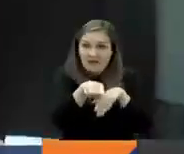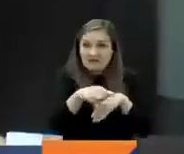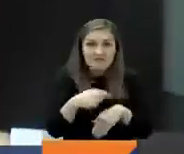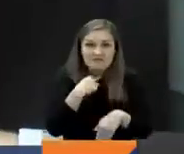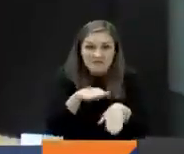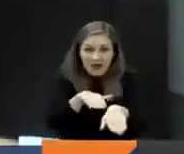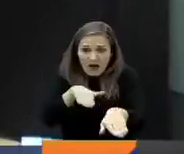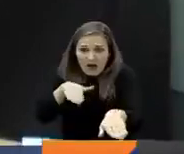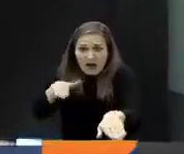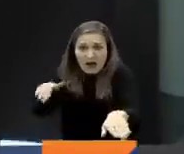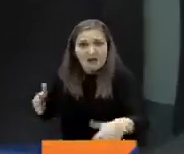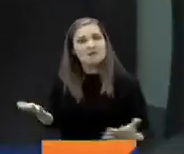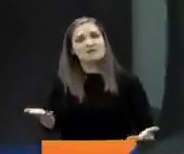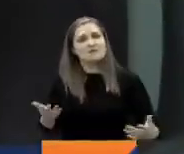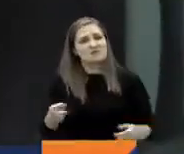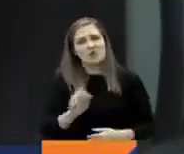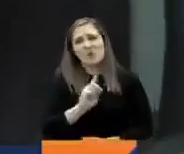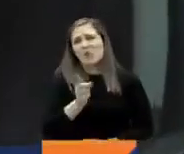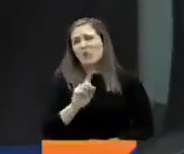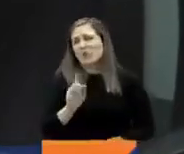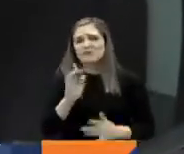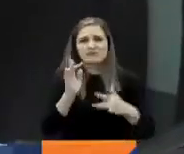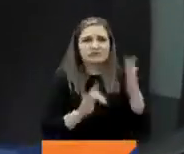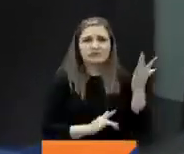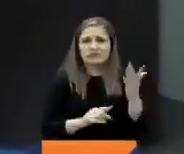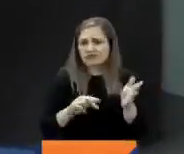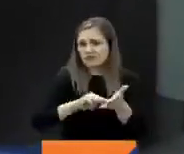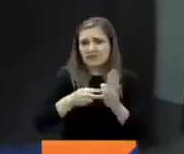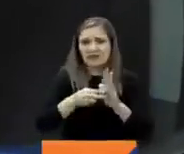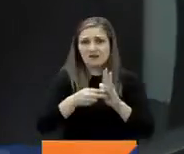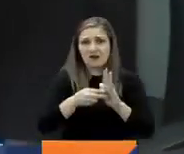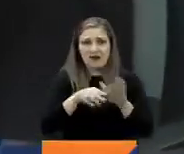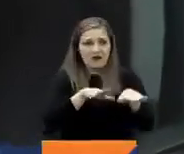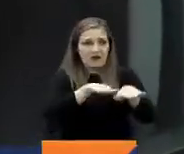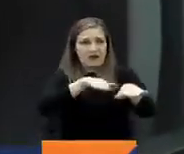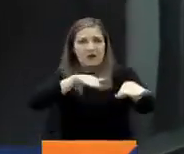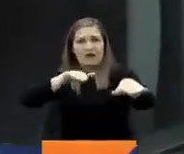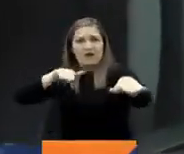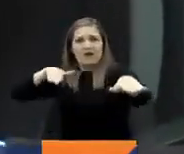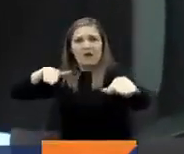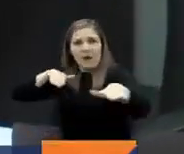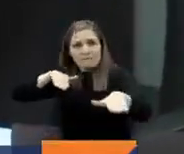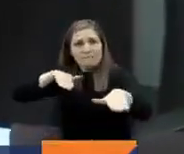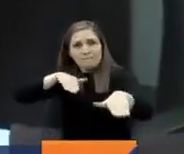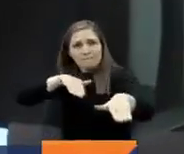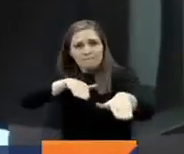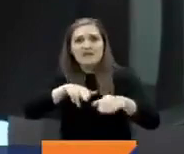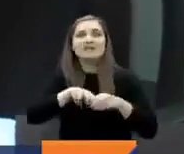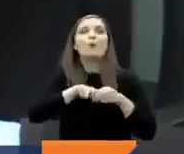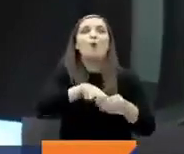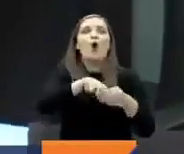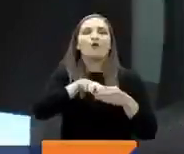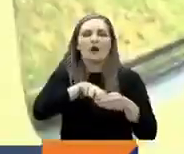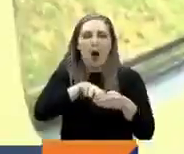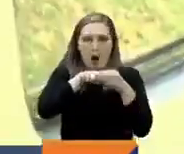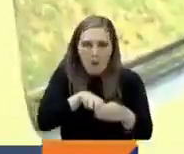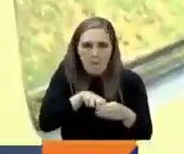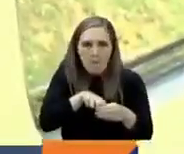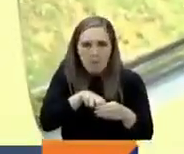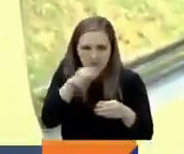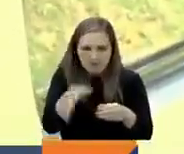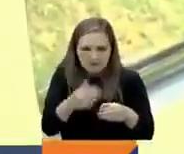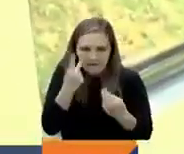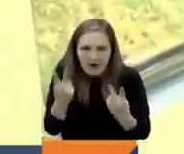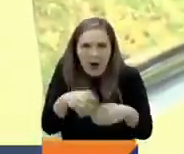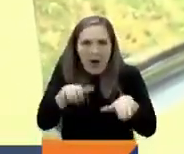andar. Queda faltando mucho porque la ciudad se mantiene en una movilidad, que dicen movilidad, pero es una quietud, lo puedes ver. Para